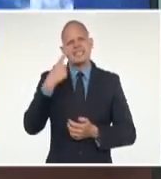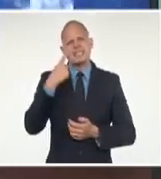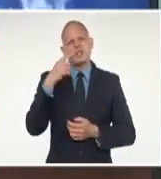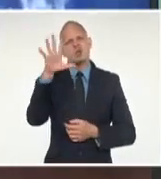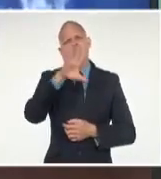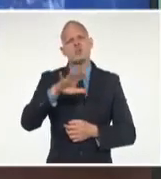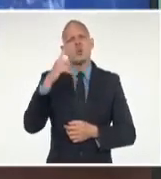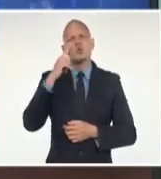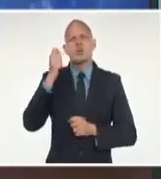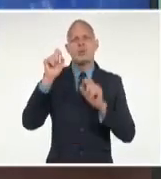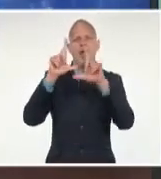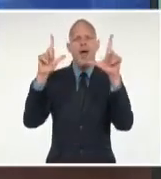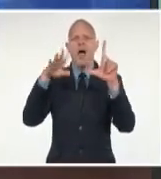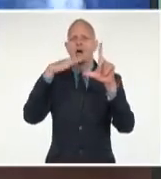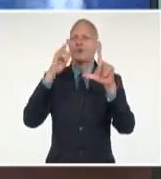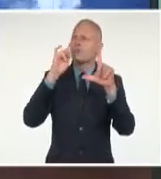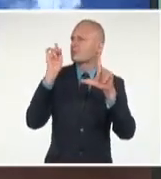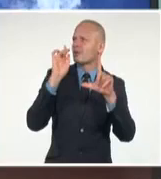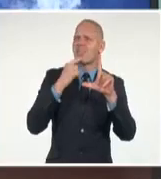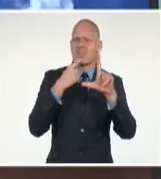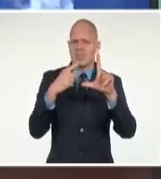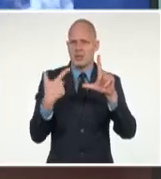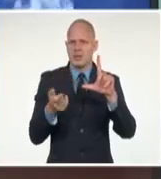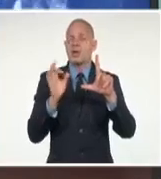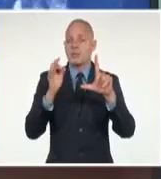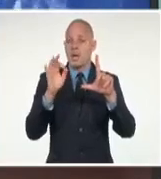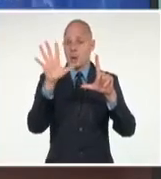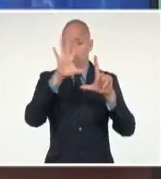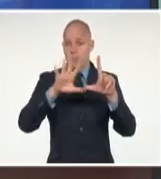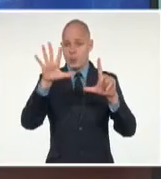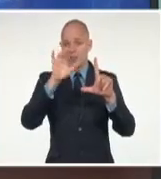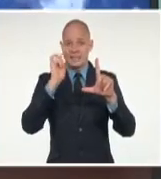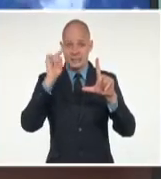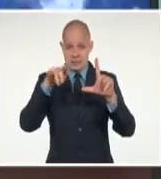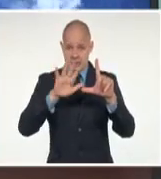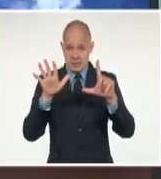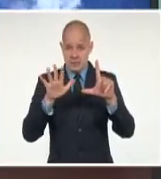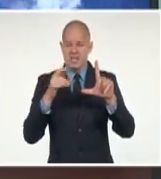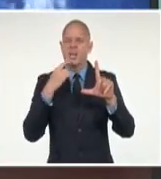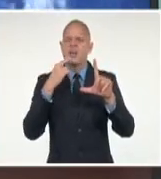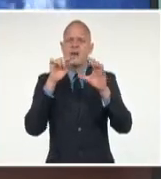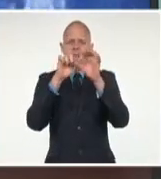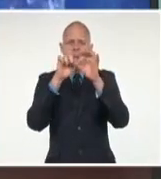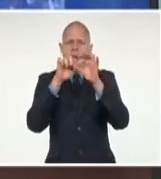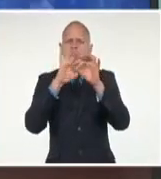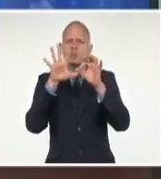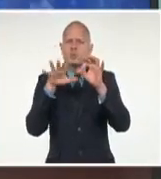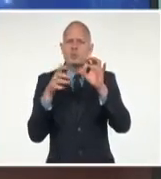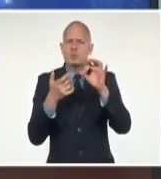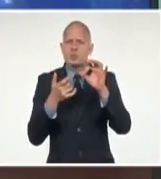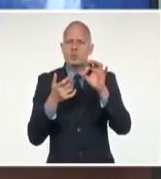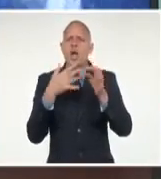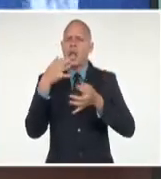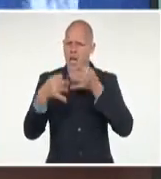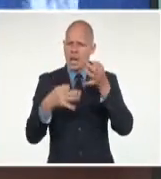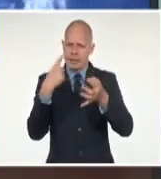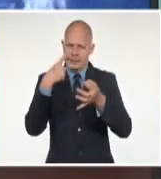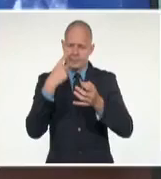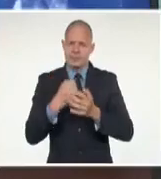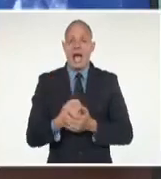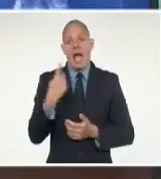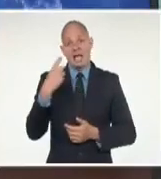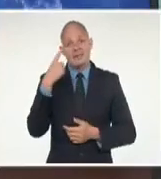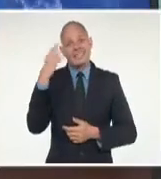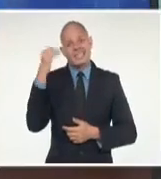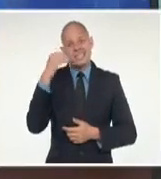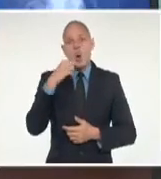puesta aquí, en el centro de esta tormenta tropical, miren, hay que tener una referencia. Para poder seguir la tormenta tropical,